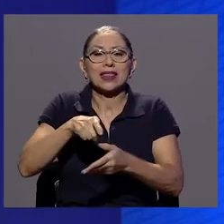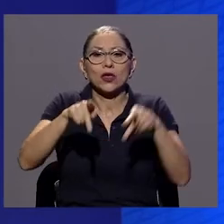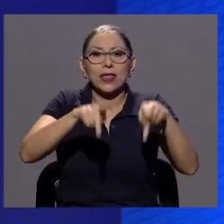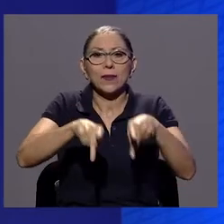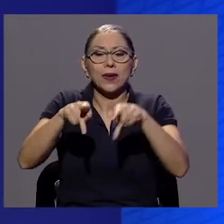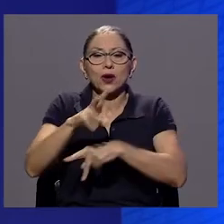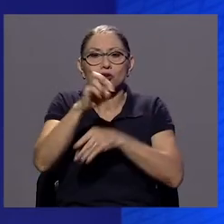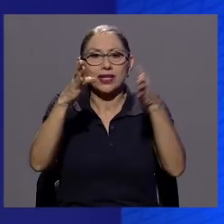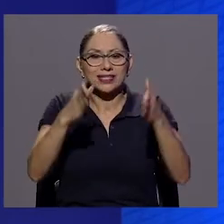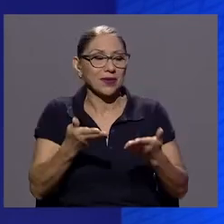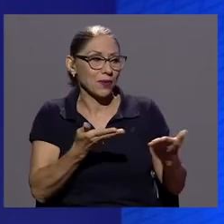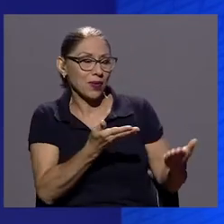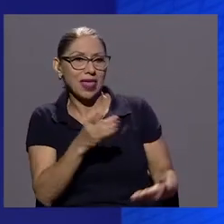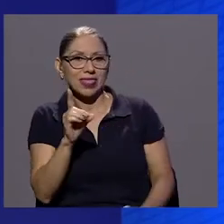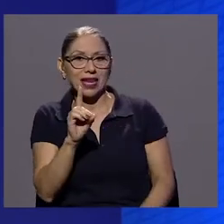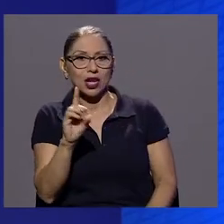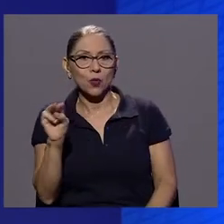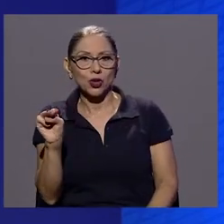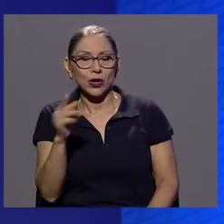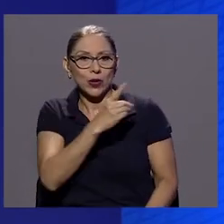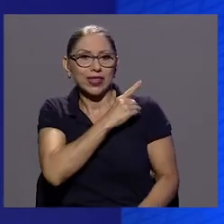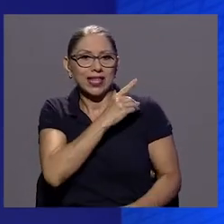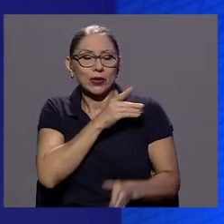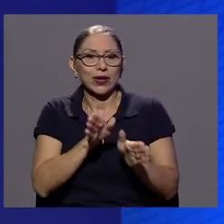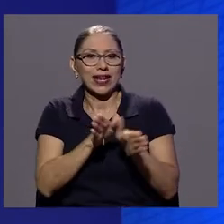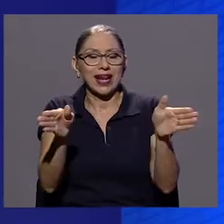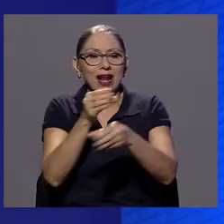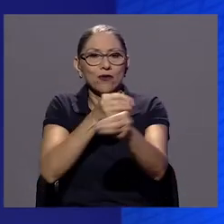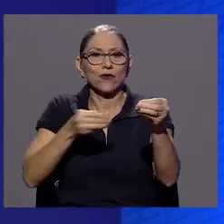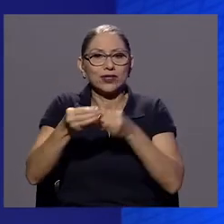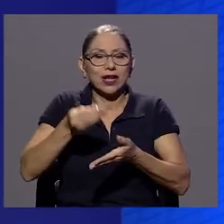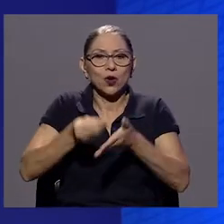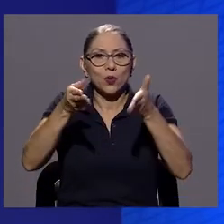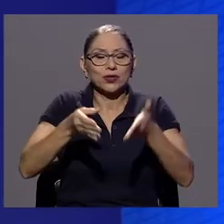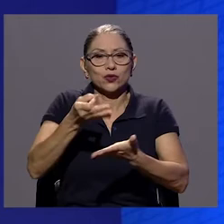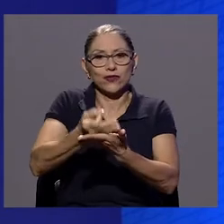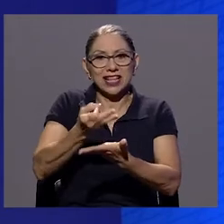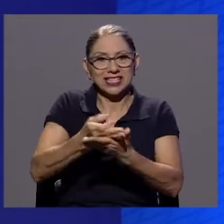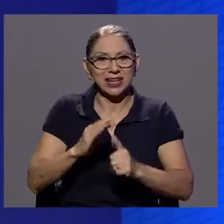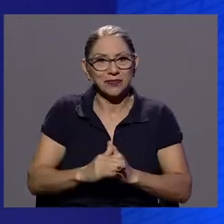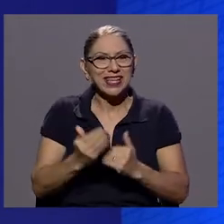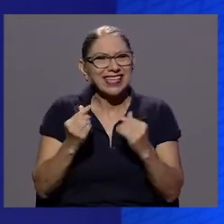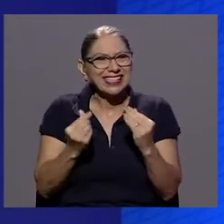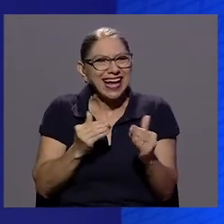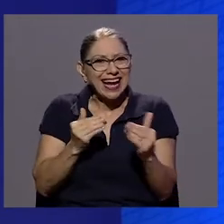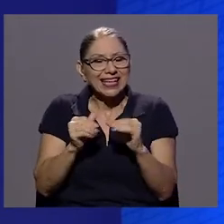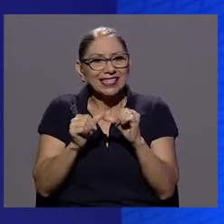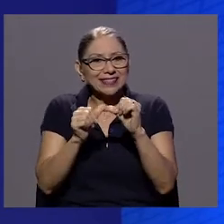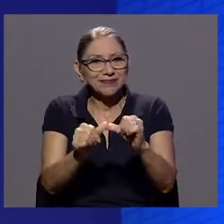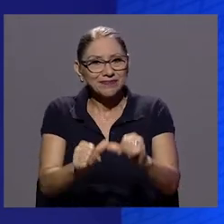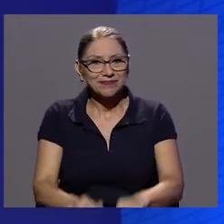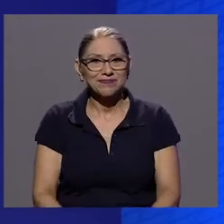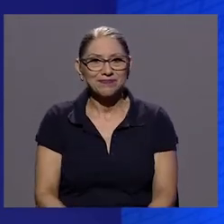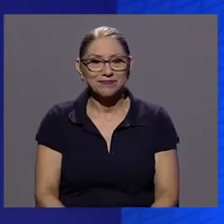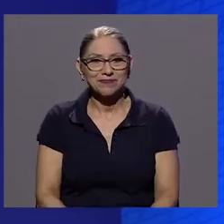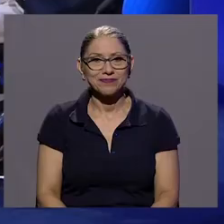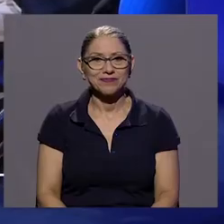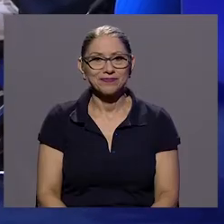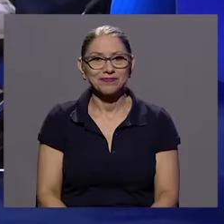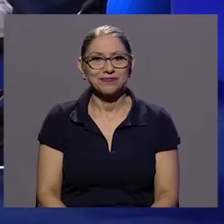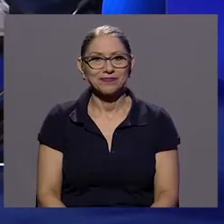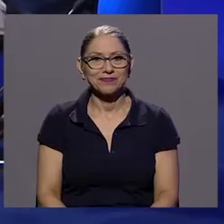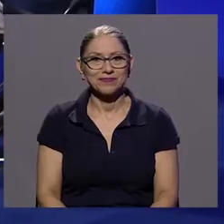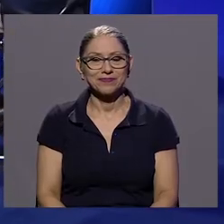y las costarricenses. Estamos con Don Danilo Montero, director general de la Oficina del Consumidor Financiero y ya casi regresamos.